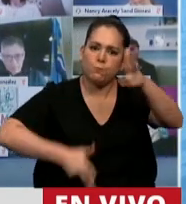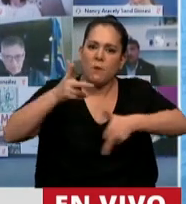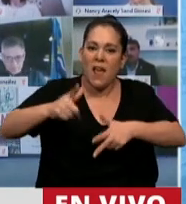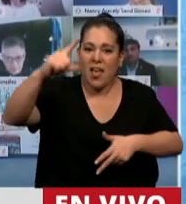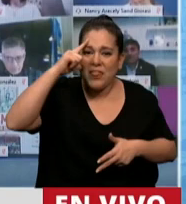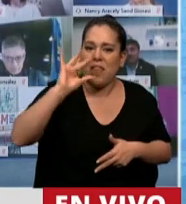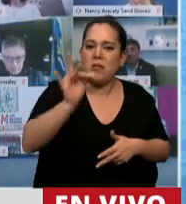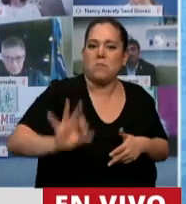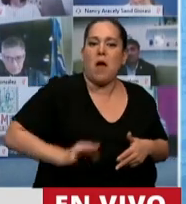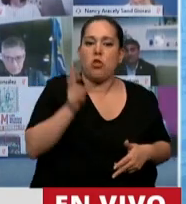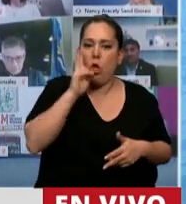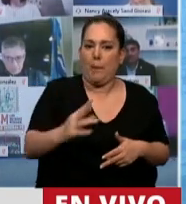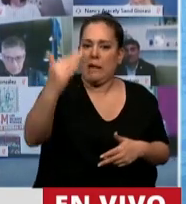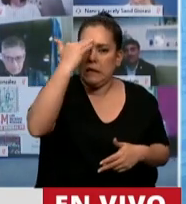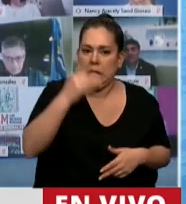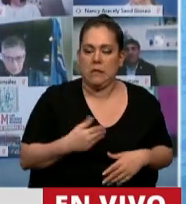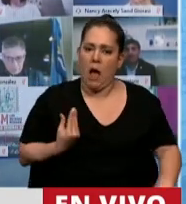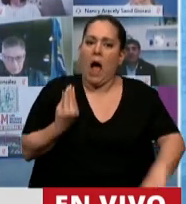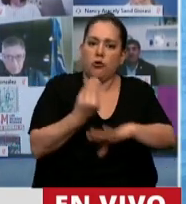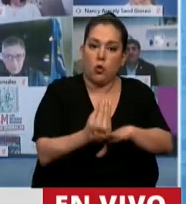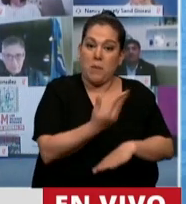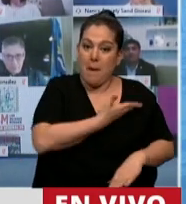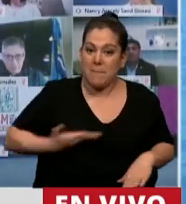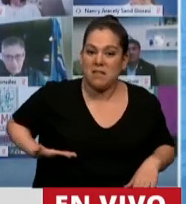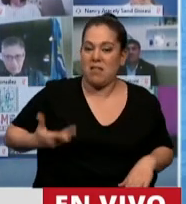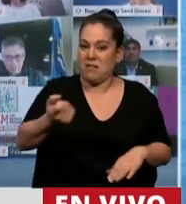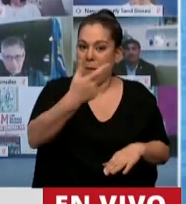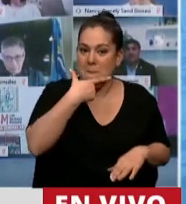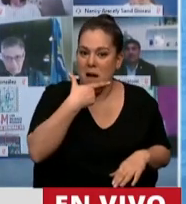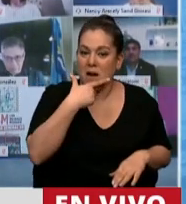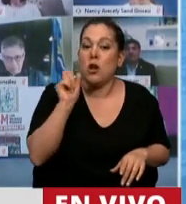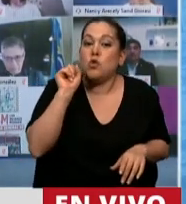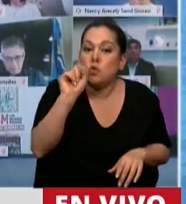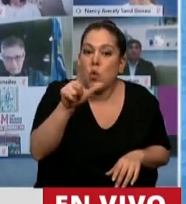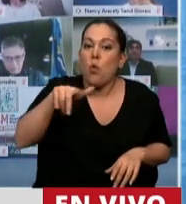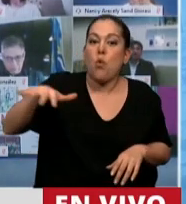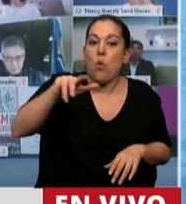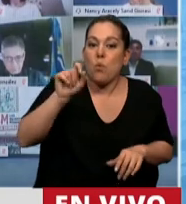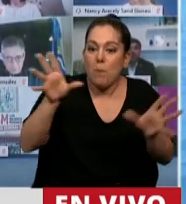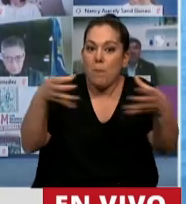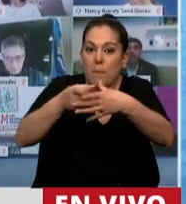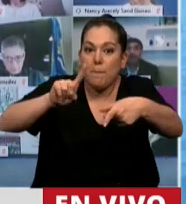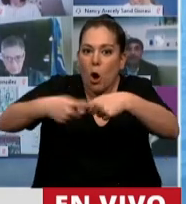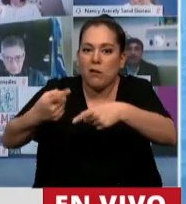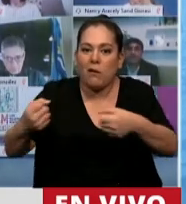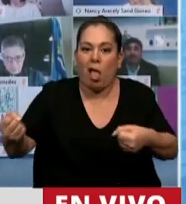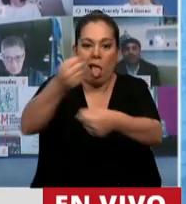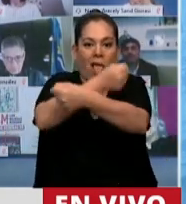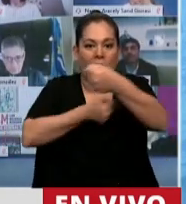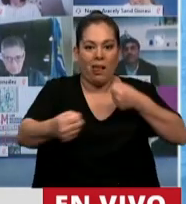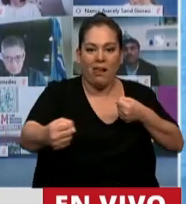El 10 de diciembre del 2015, mientras asumía el Presidente Macri, su espacio político no le traspasaba el mando.